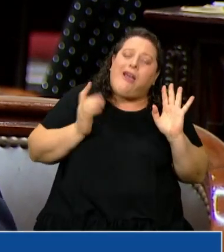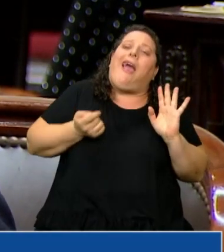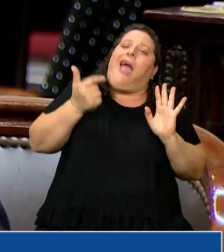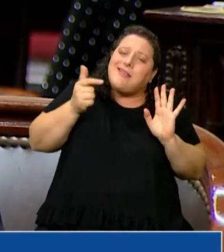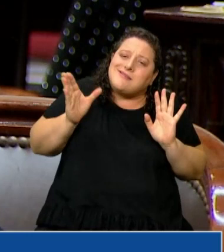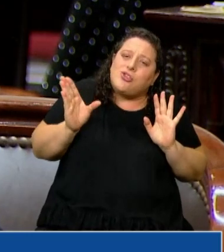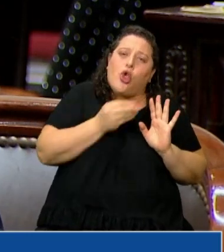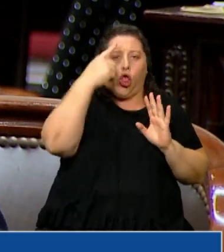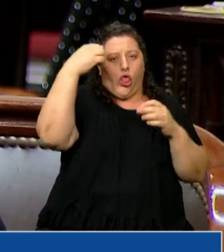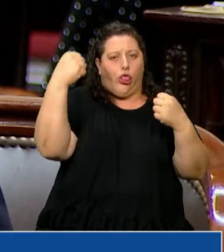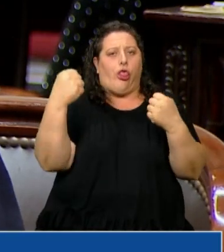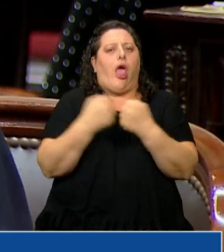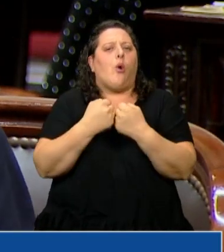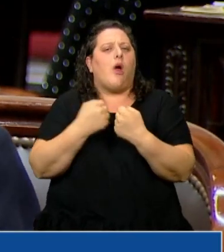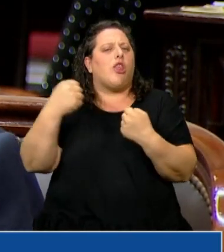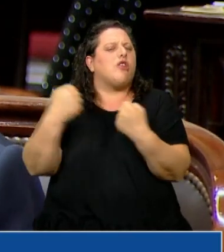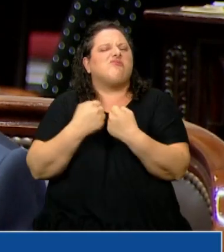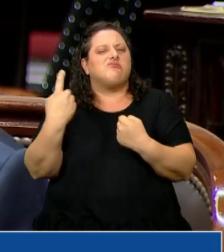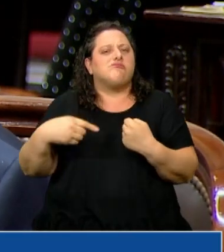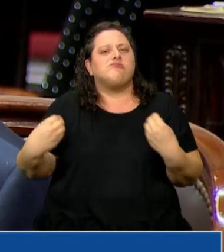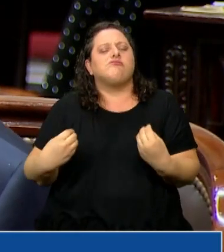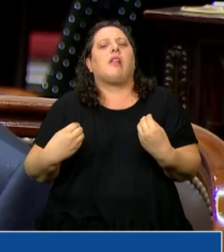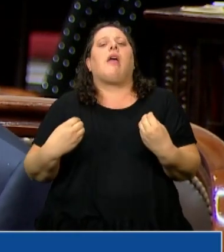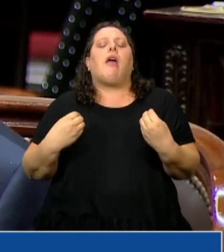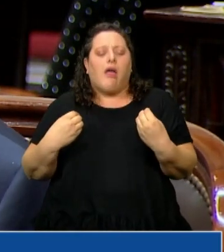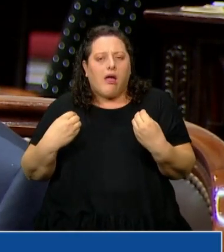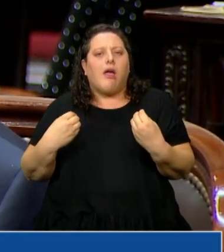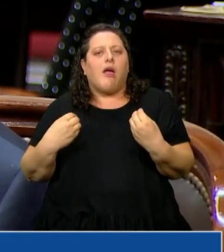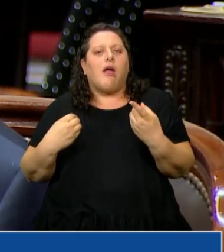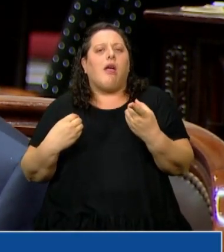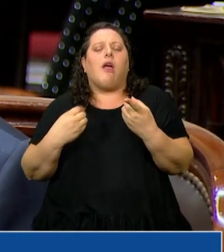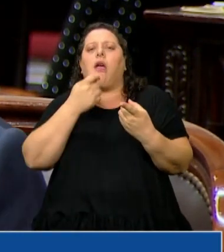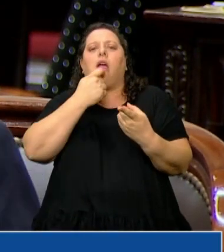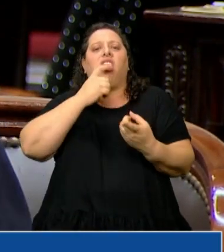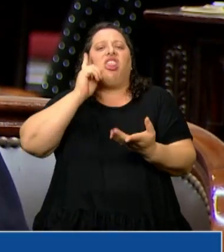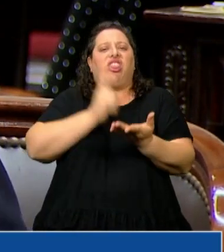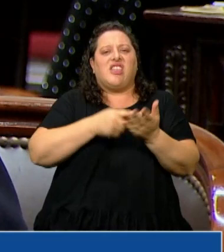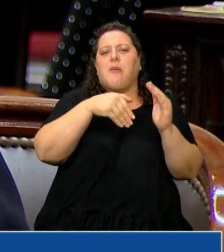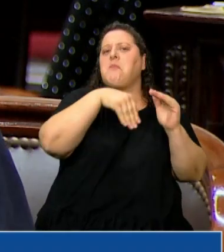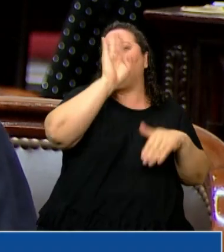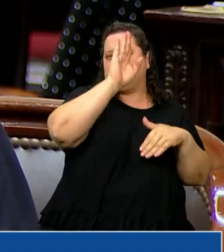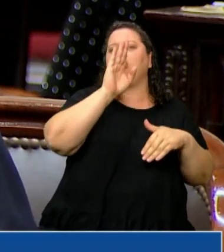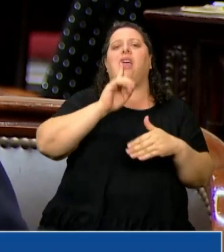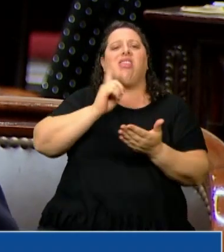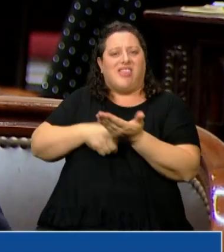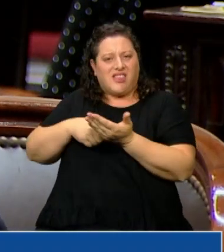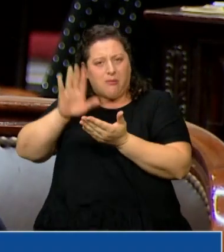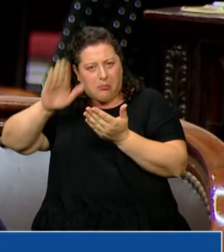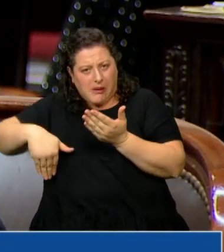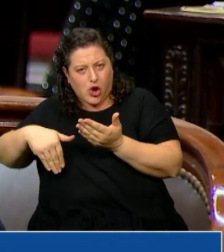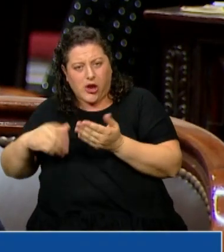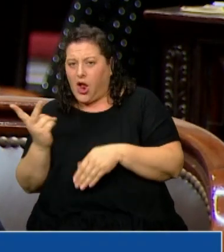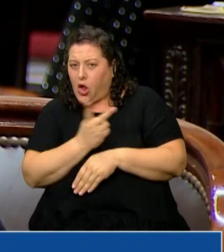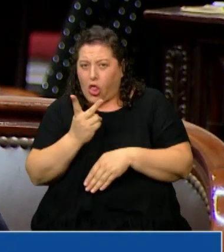estamos de acuerdo con el espíritu tanto del dictamen de mayoría como del dictamen de